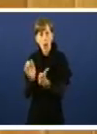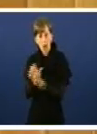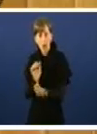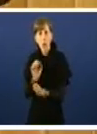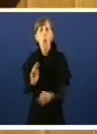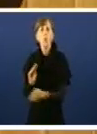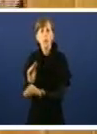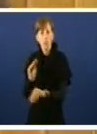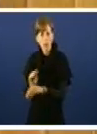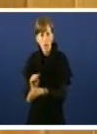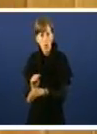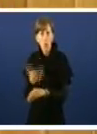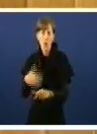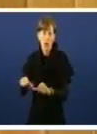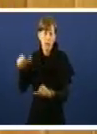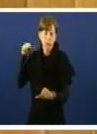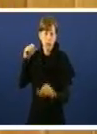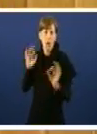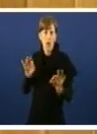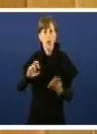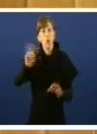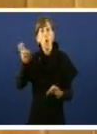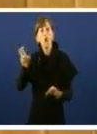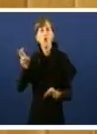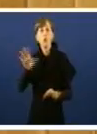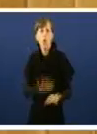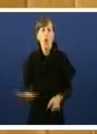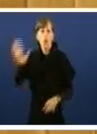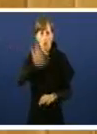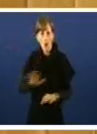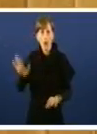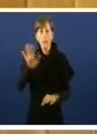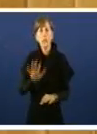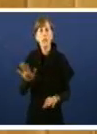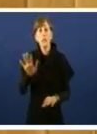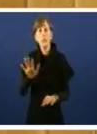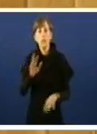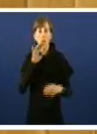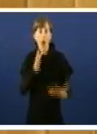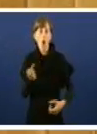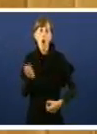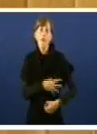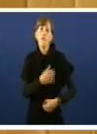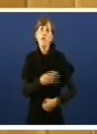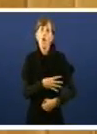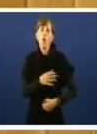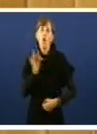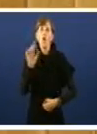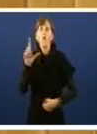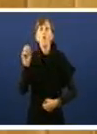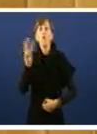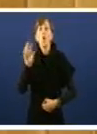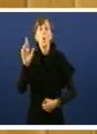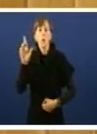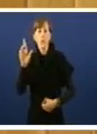investimento, se aforren históricamente. A outros lugares do Estado ou agora había este fondo do Flowers e compañía a